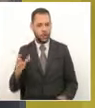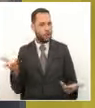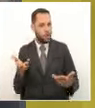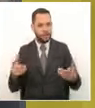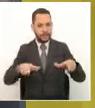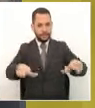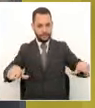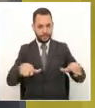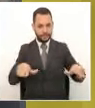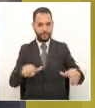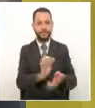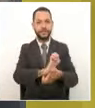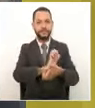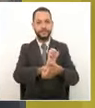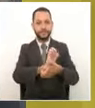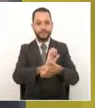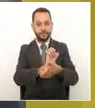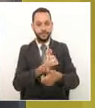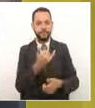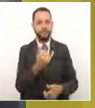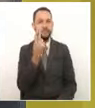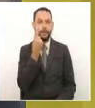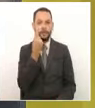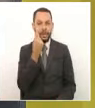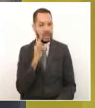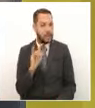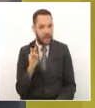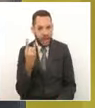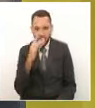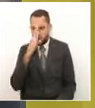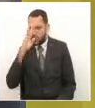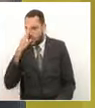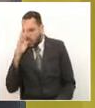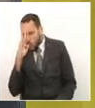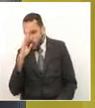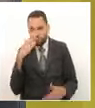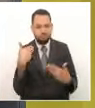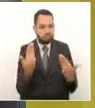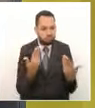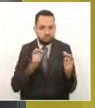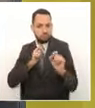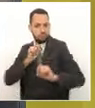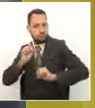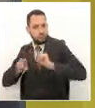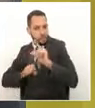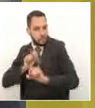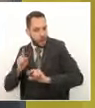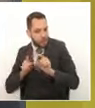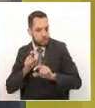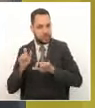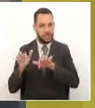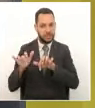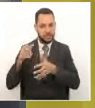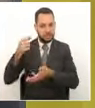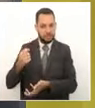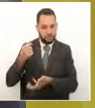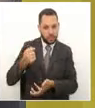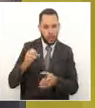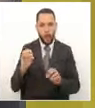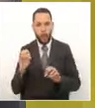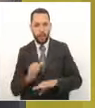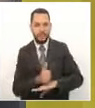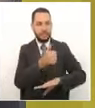televisión de Telecafé en la ciudad de Pereira. Si tienen alguna inquietud para nuestro Secretario de Hacienda o para nuestra Directora de Salud, pues